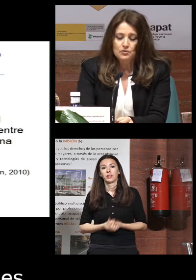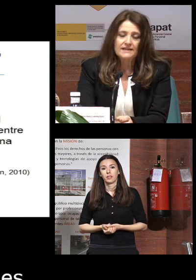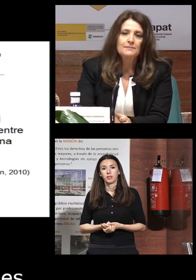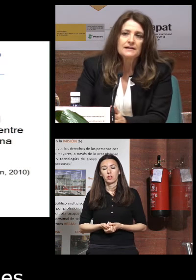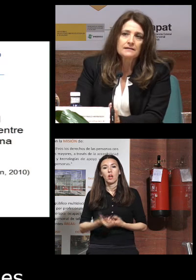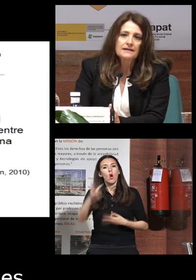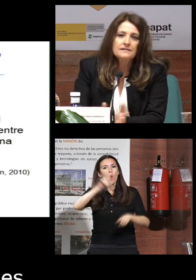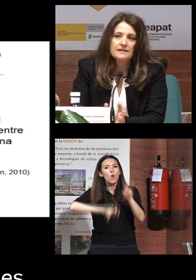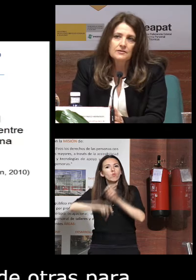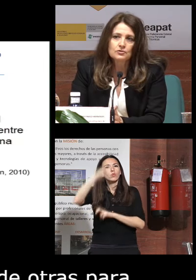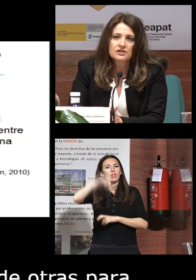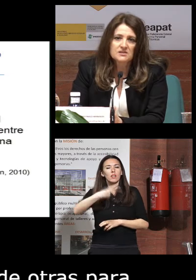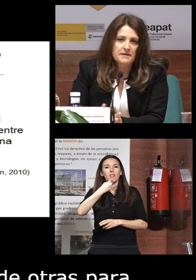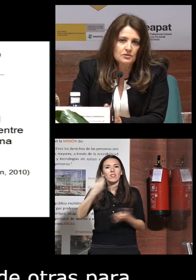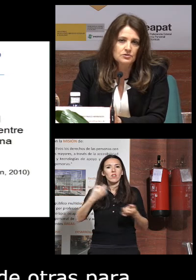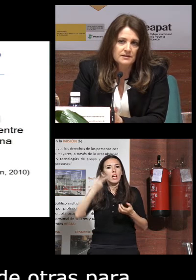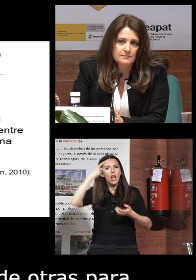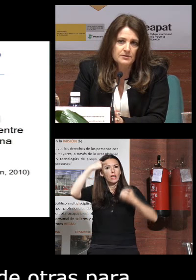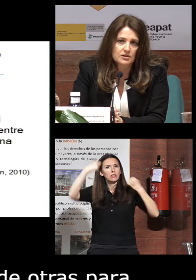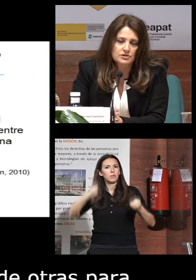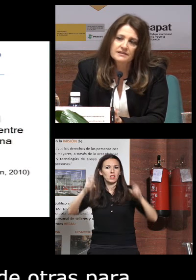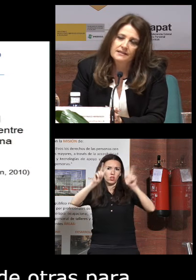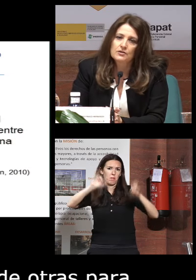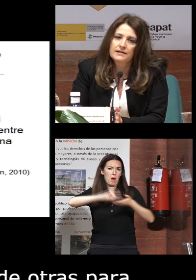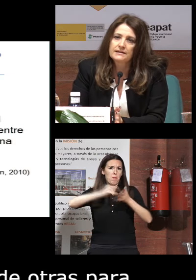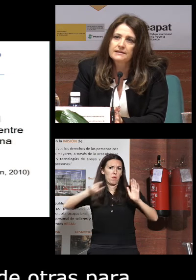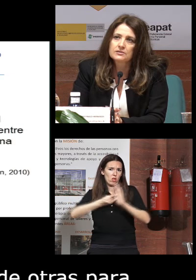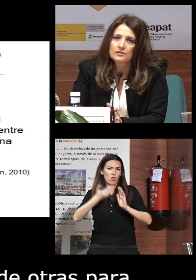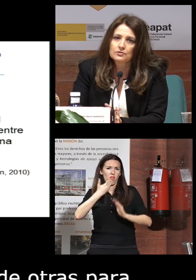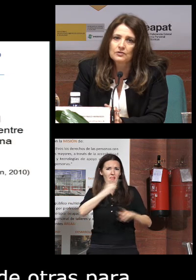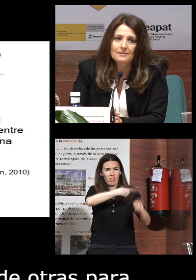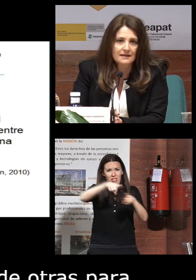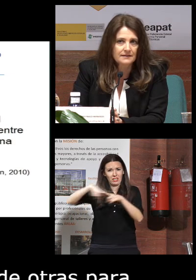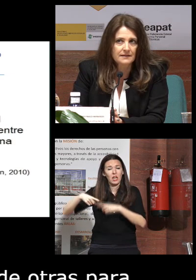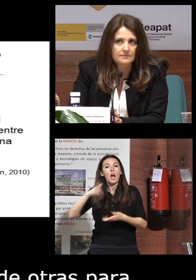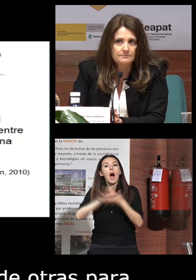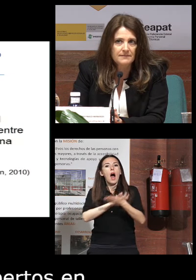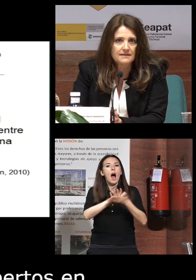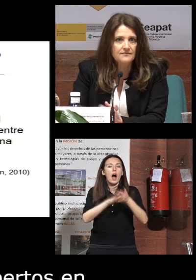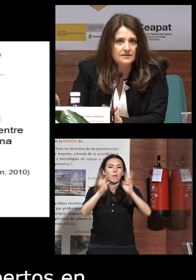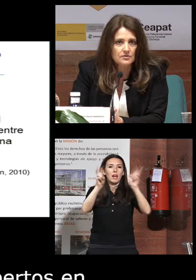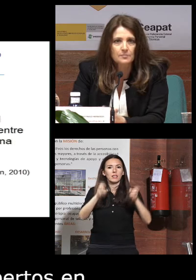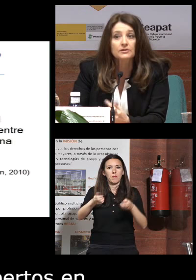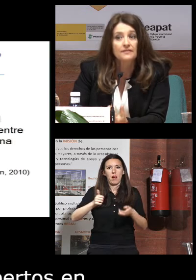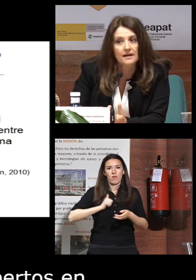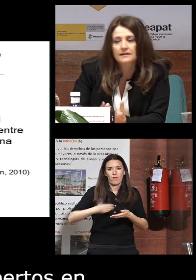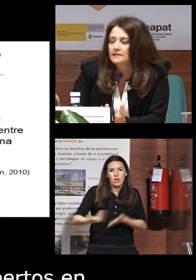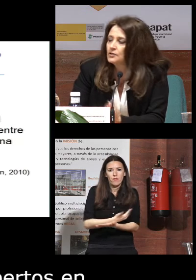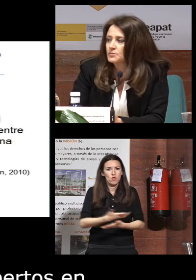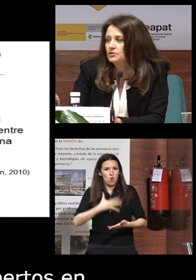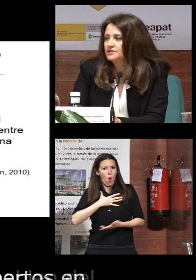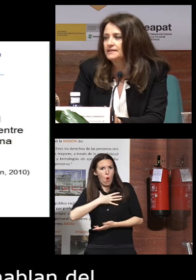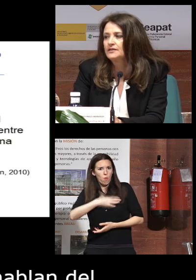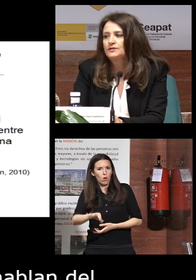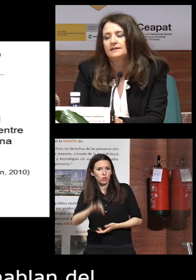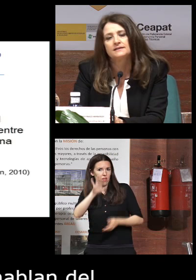busque también que dicen los expertos en proyectos intergeneracionales cuando hablan del beneficio del potencial que tienen